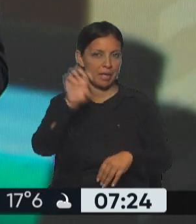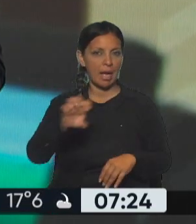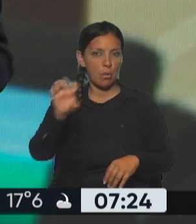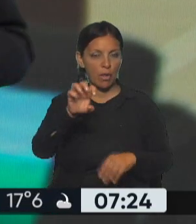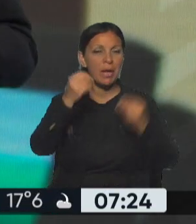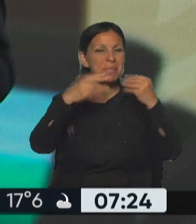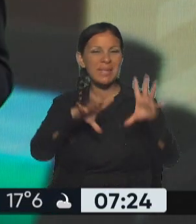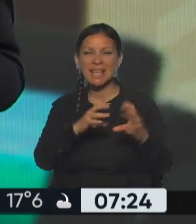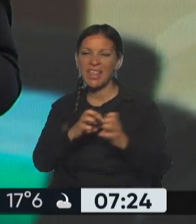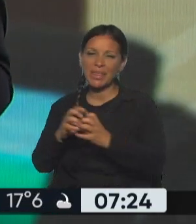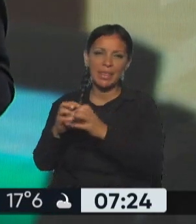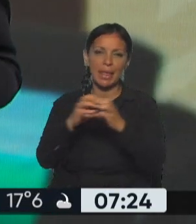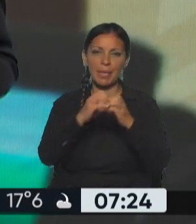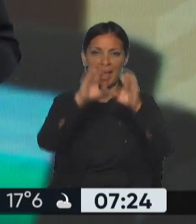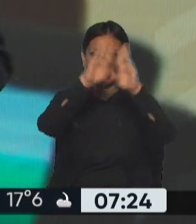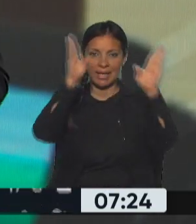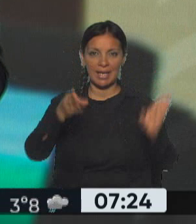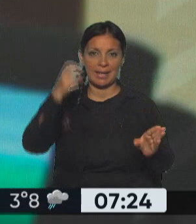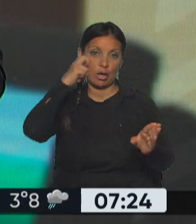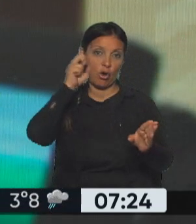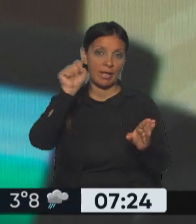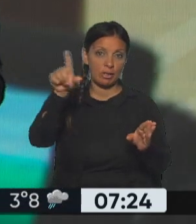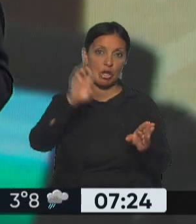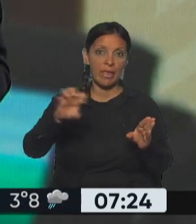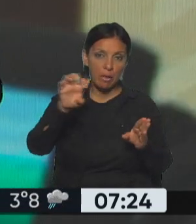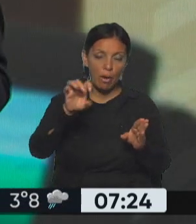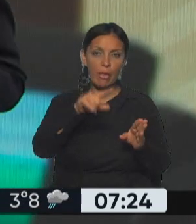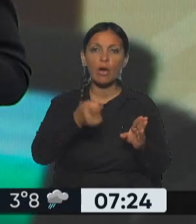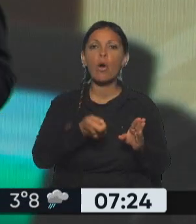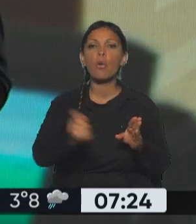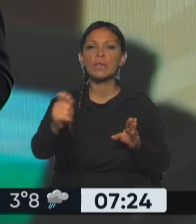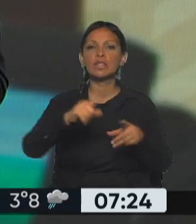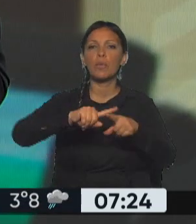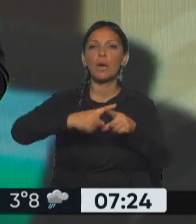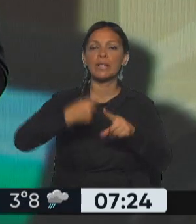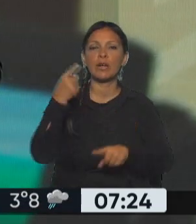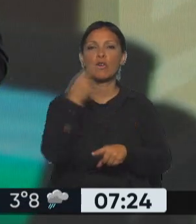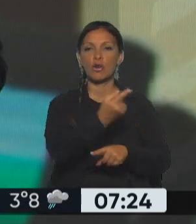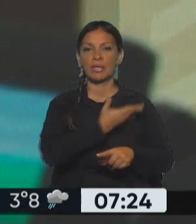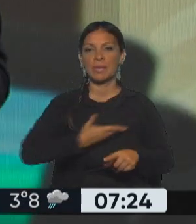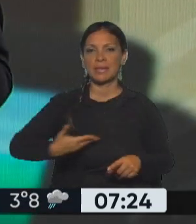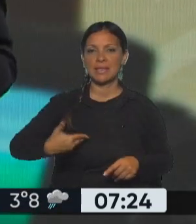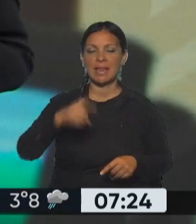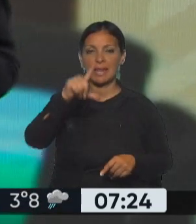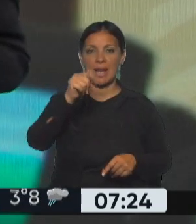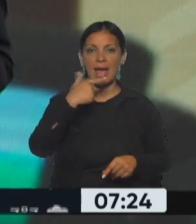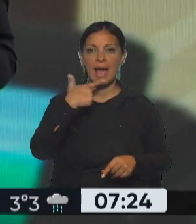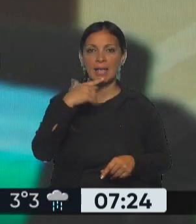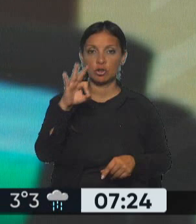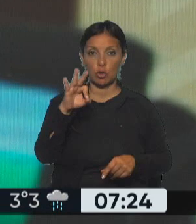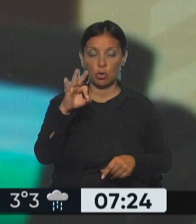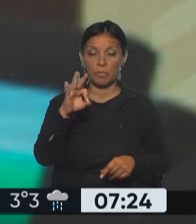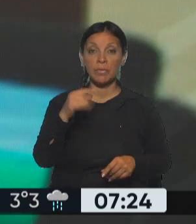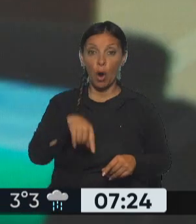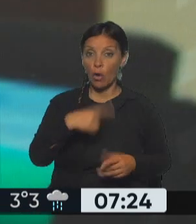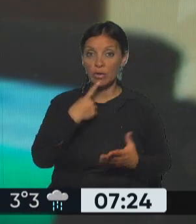debatirse en el recinto parlamentario este juicio político contra el presidente Guillermo Lazo por el cual podría quedar